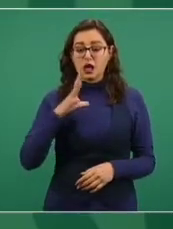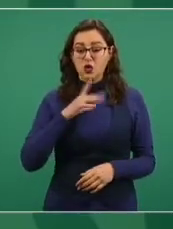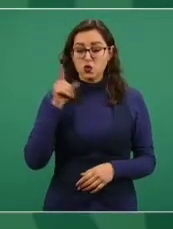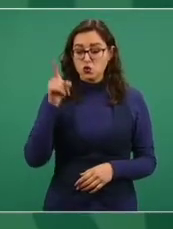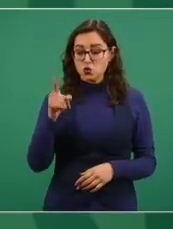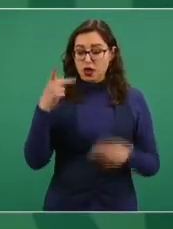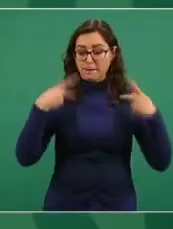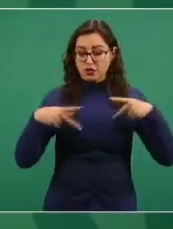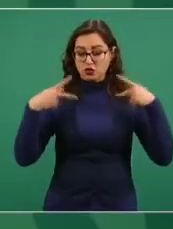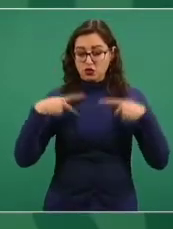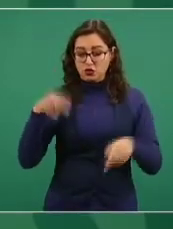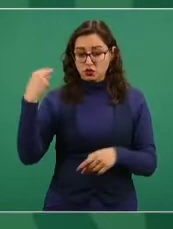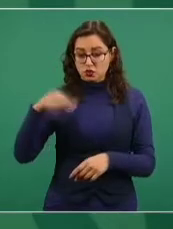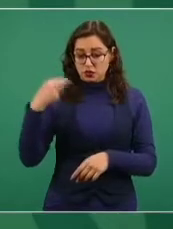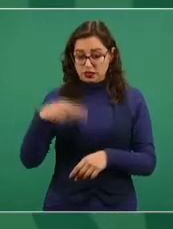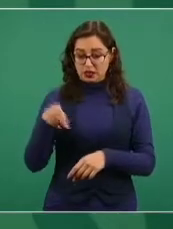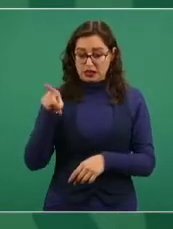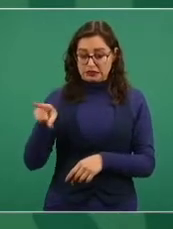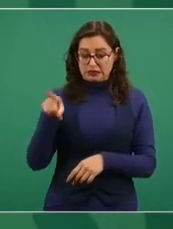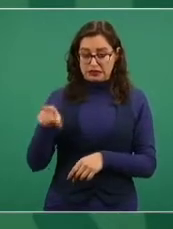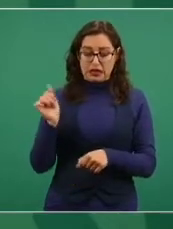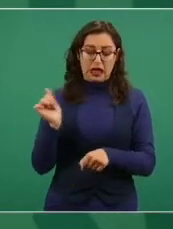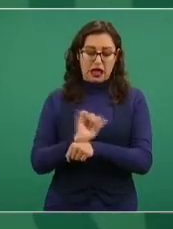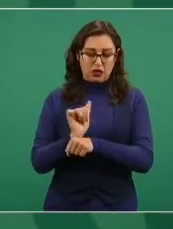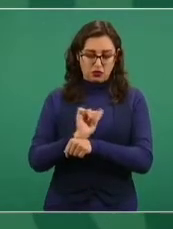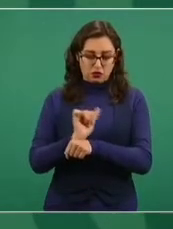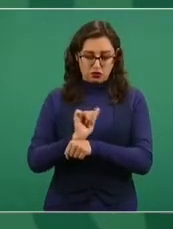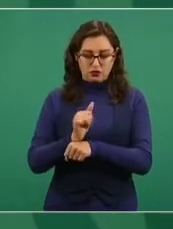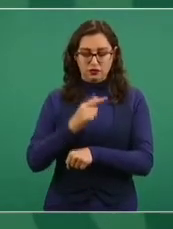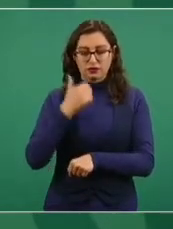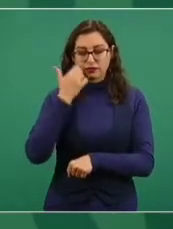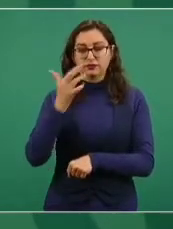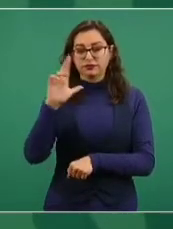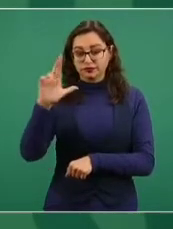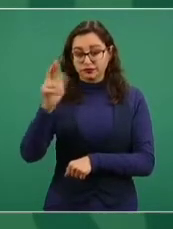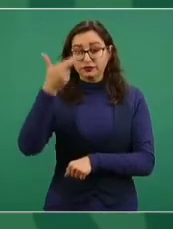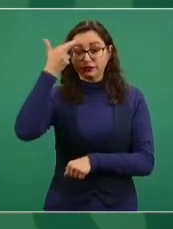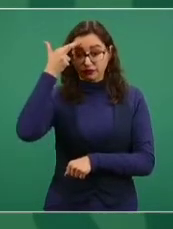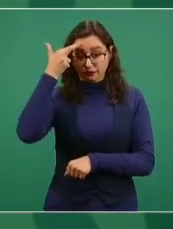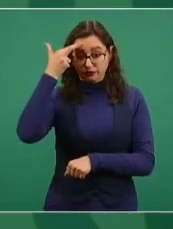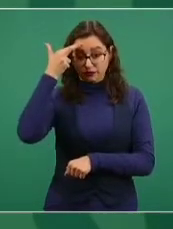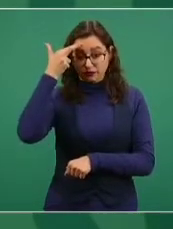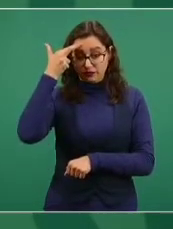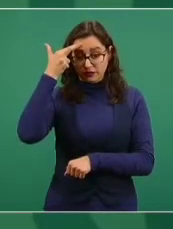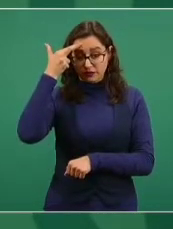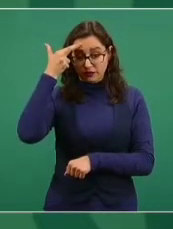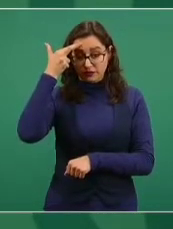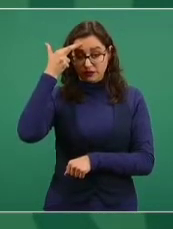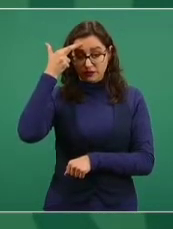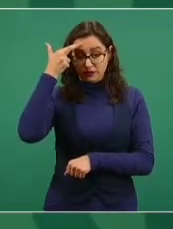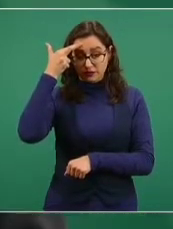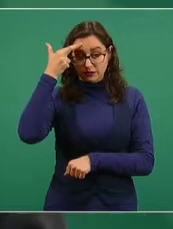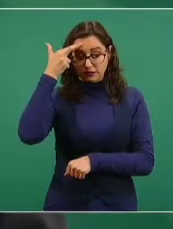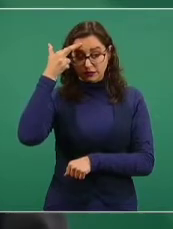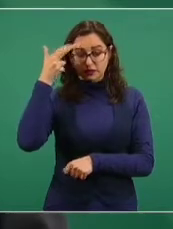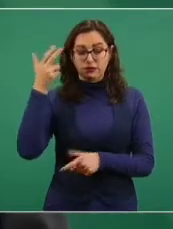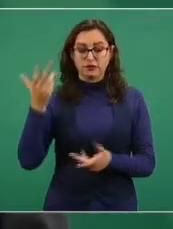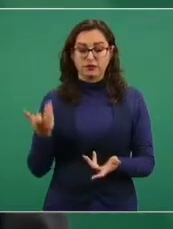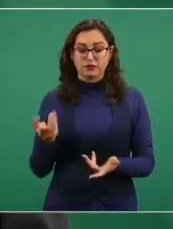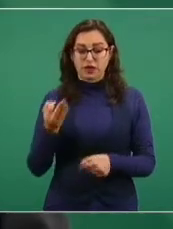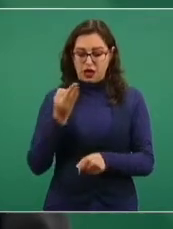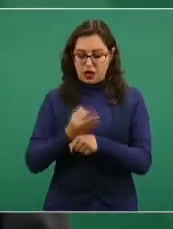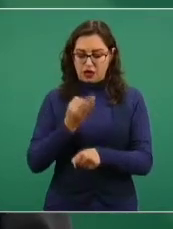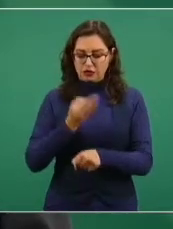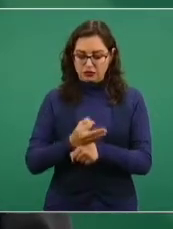y que estos momentos sean en homenaje